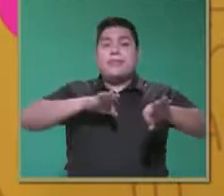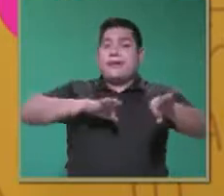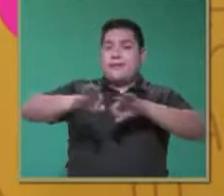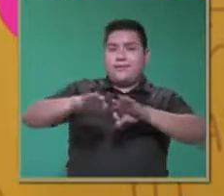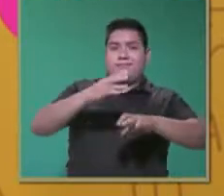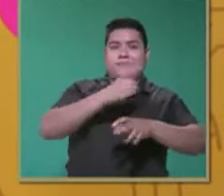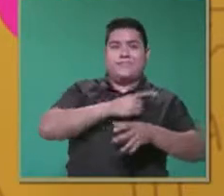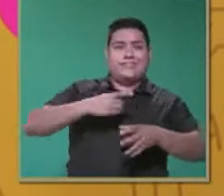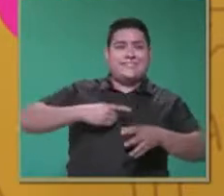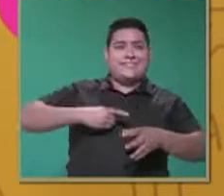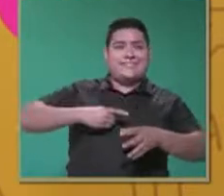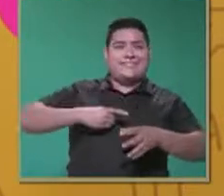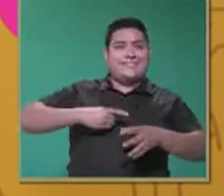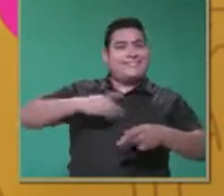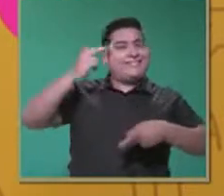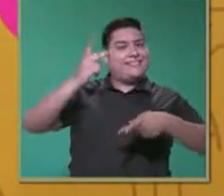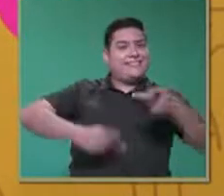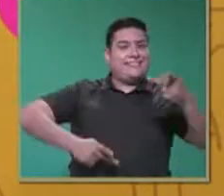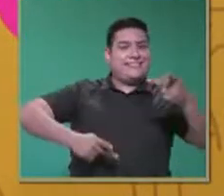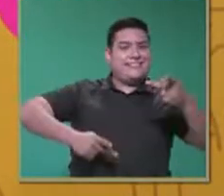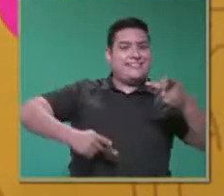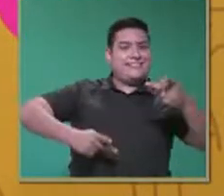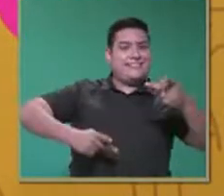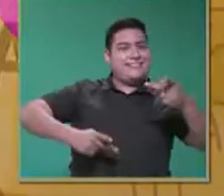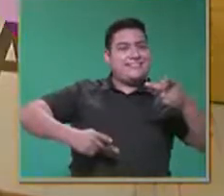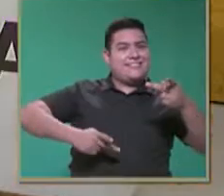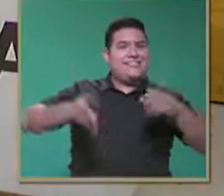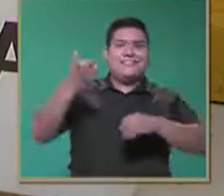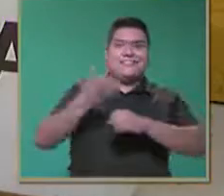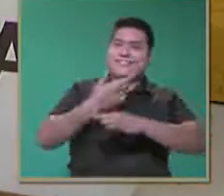Vamos a una pausa y regresamos.